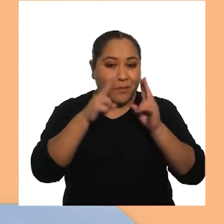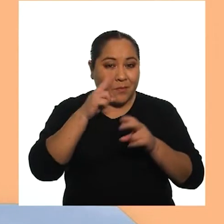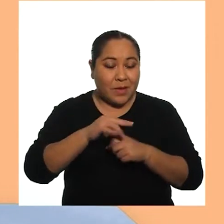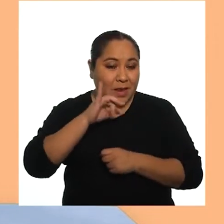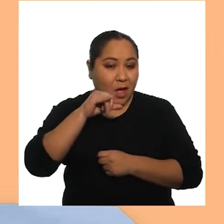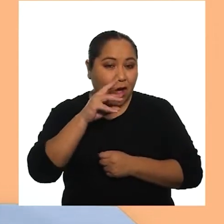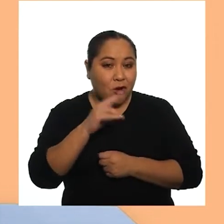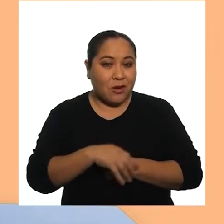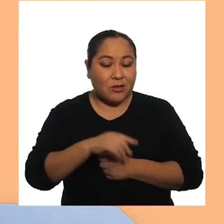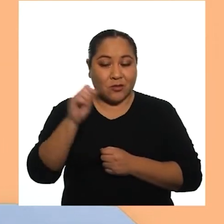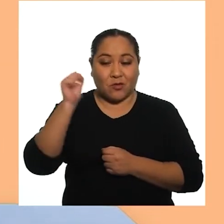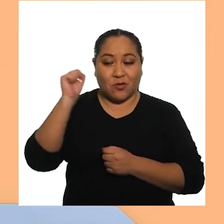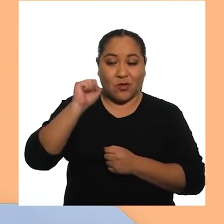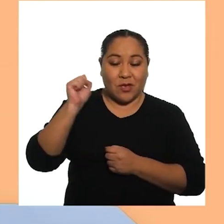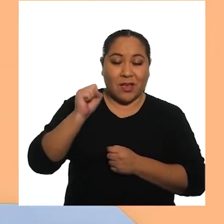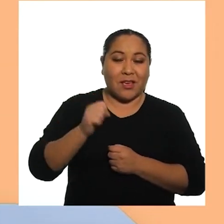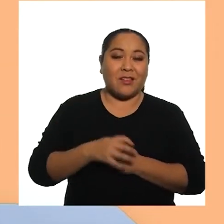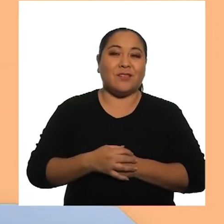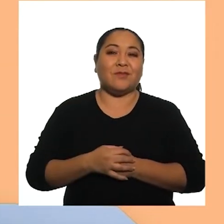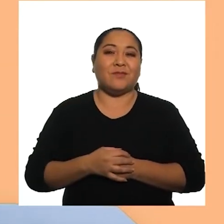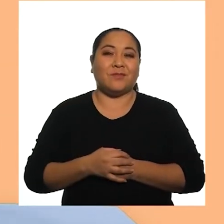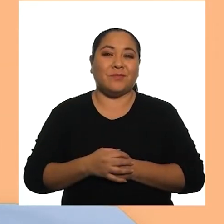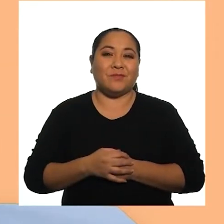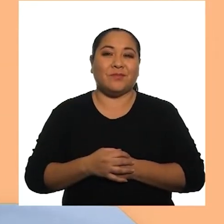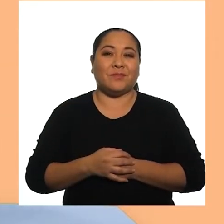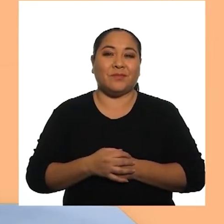Mira Jorge, es zonajero